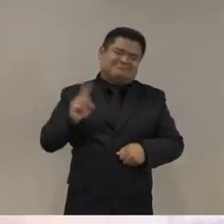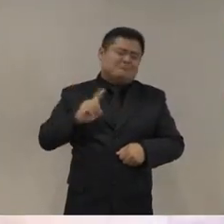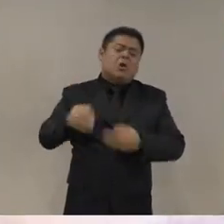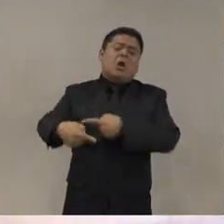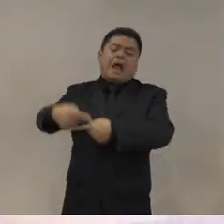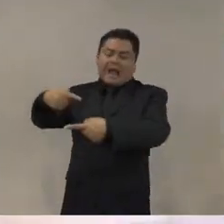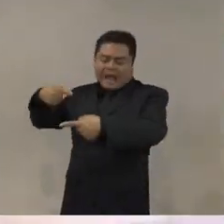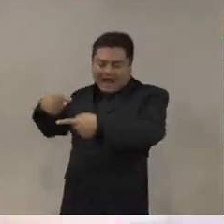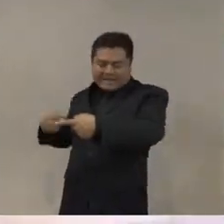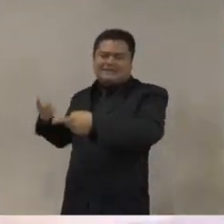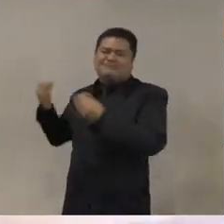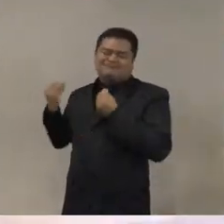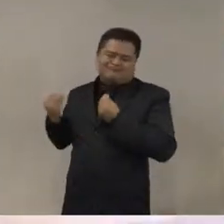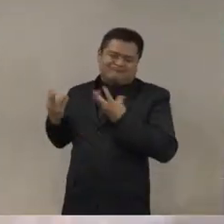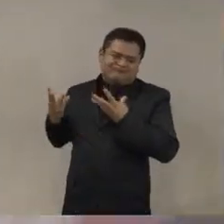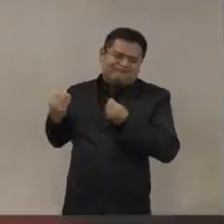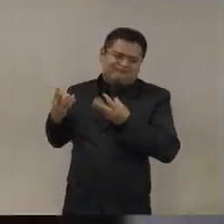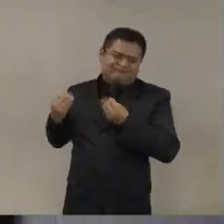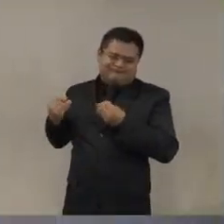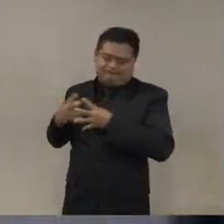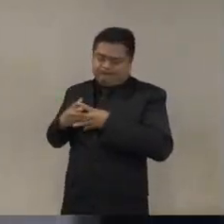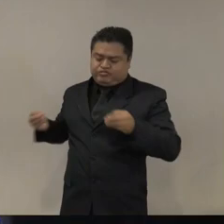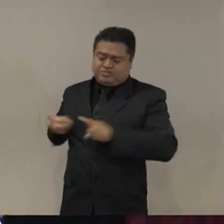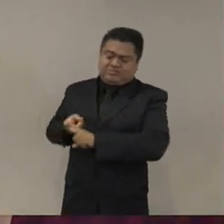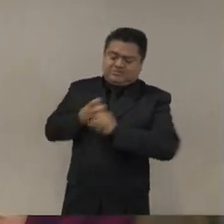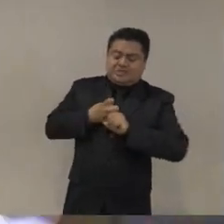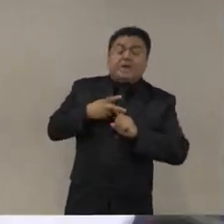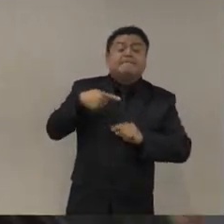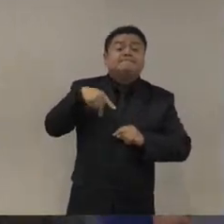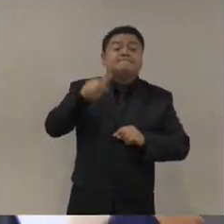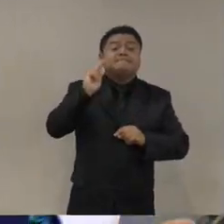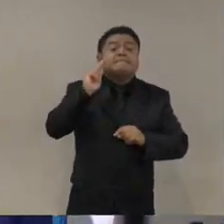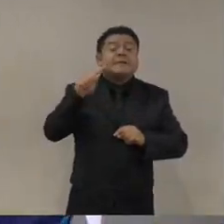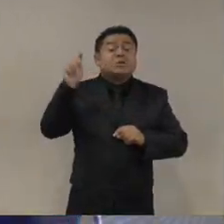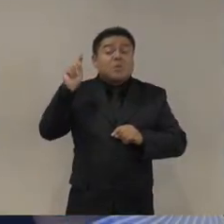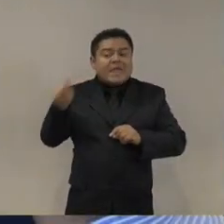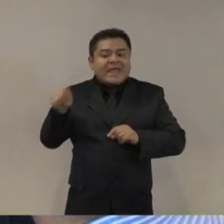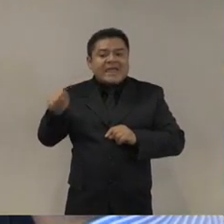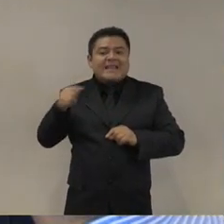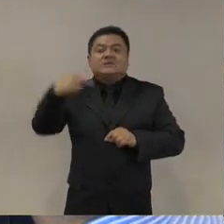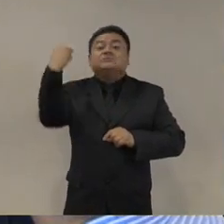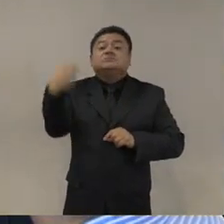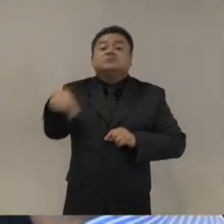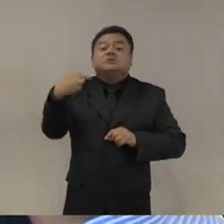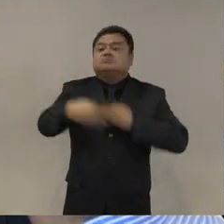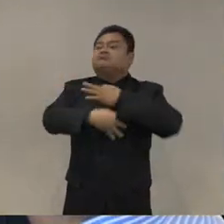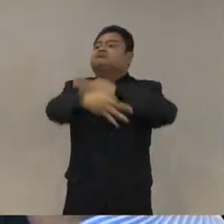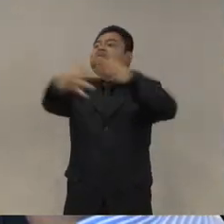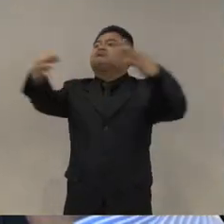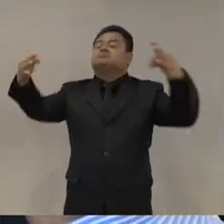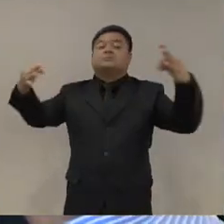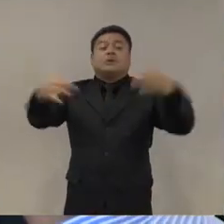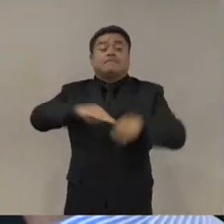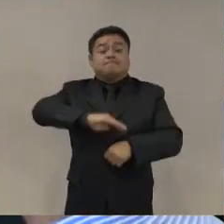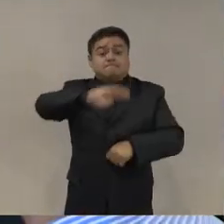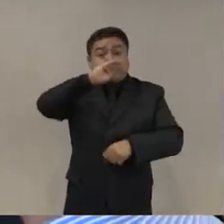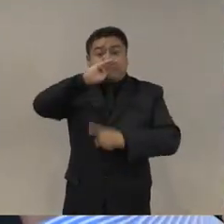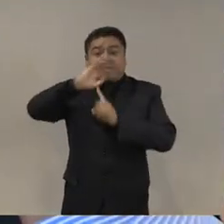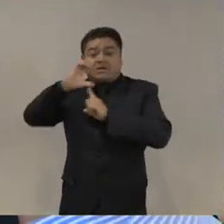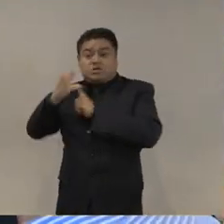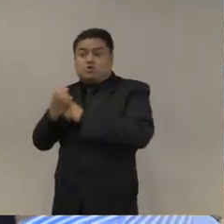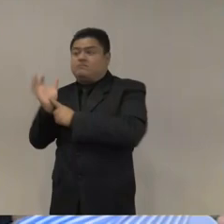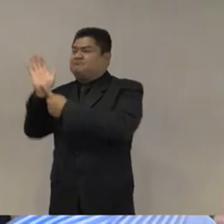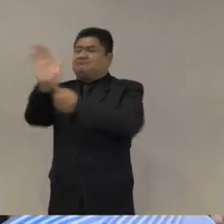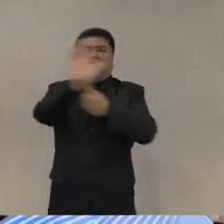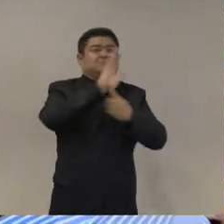por el Comité de Madres que encabezaba la, me dijeron que apuntara para allá,